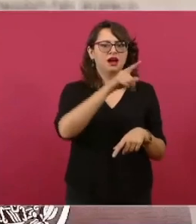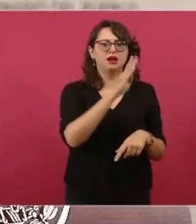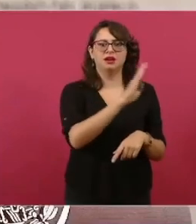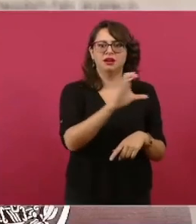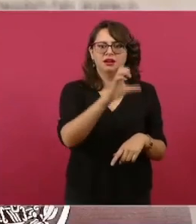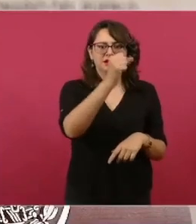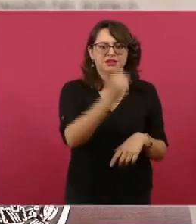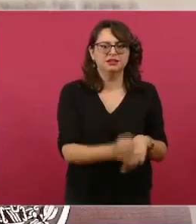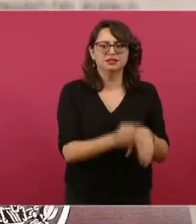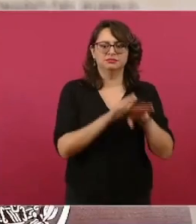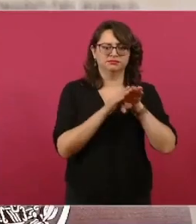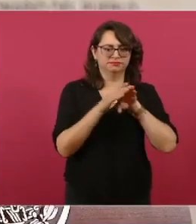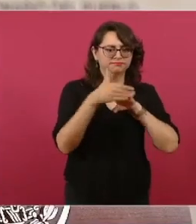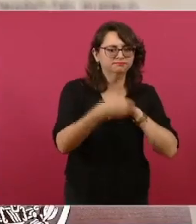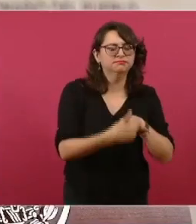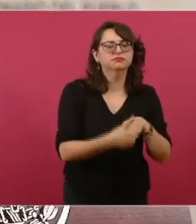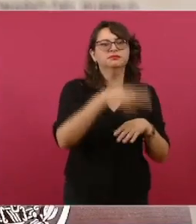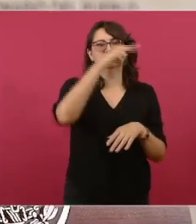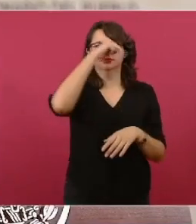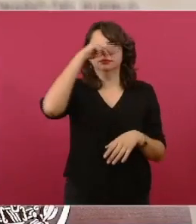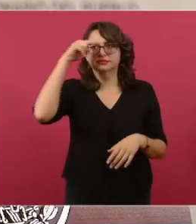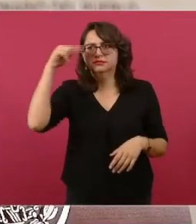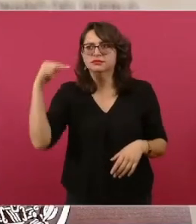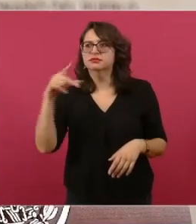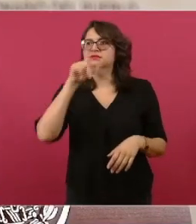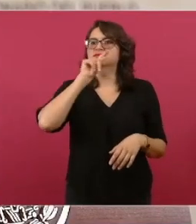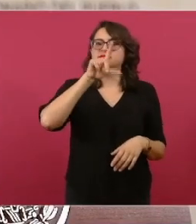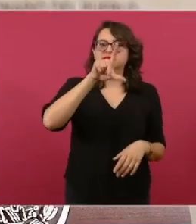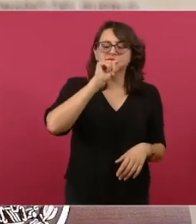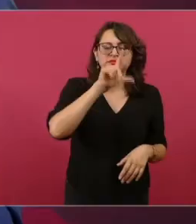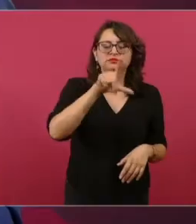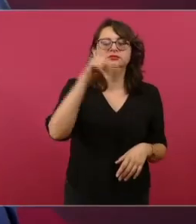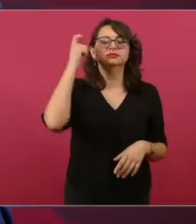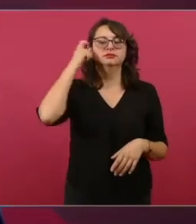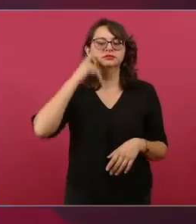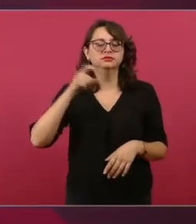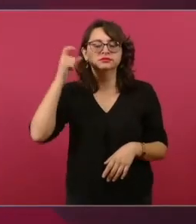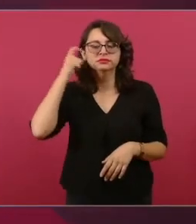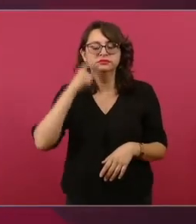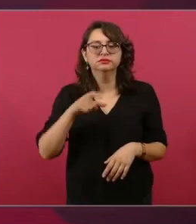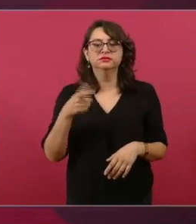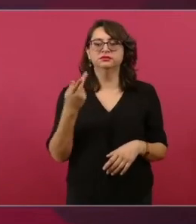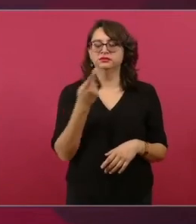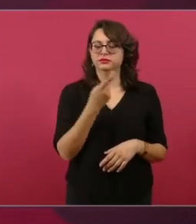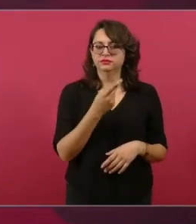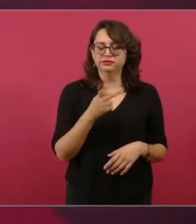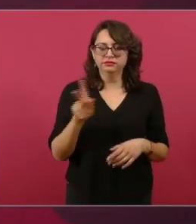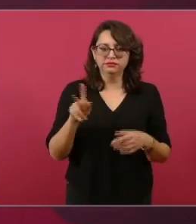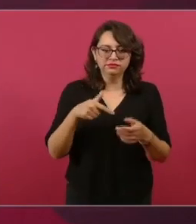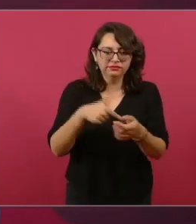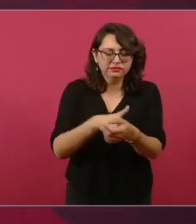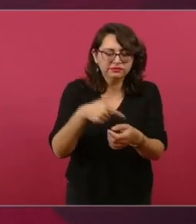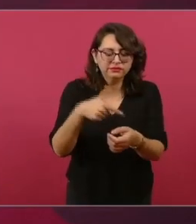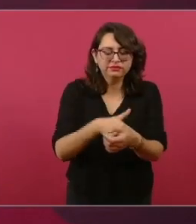en Guerrero, ayer estuvimos en Puerto Escondido,